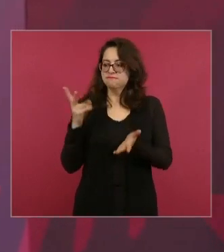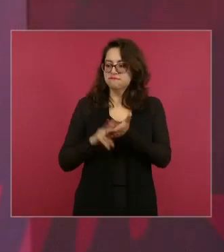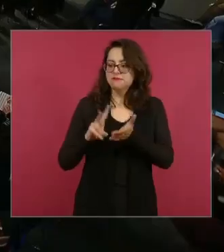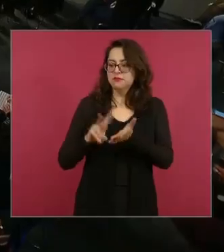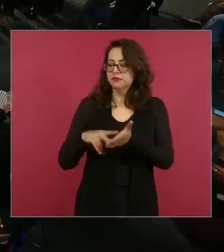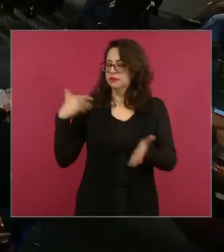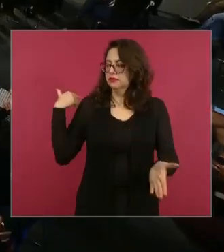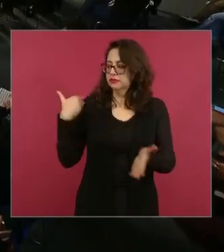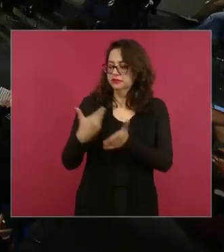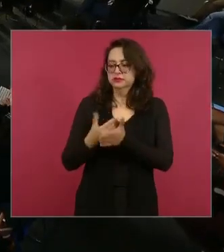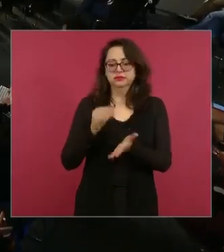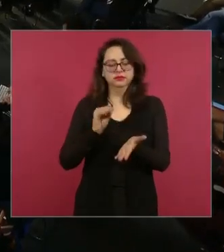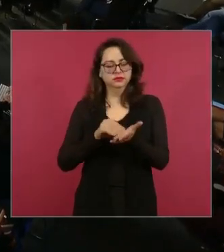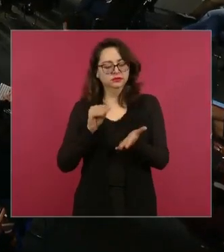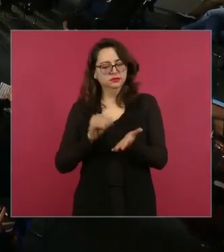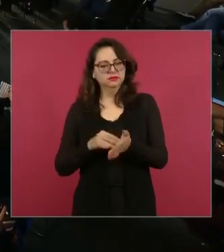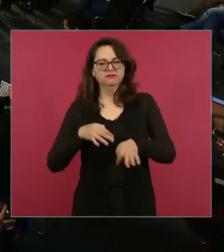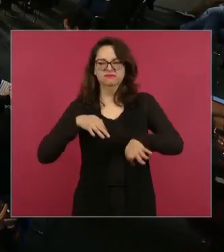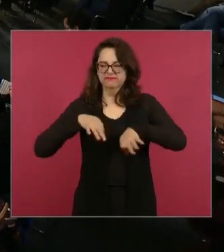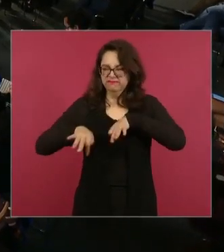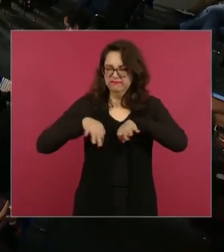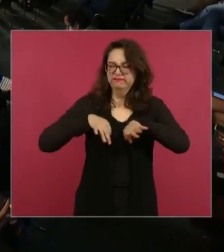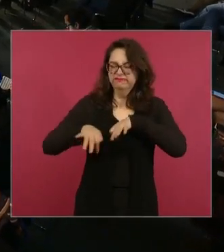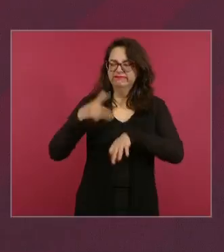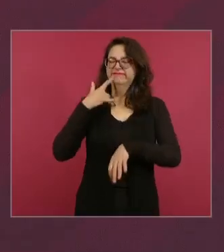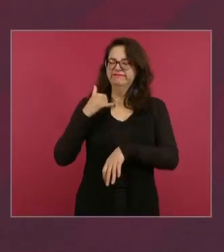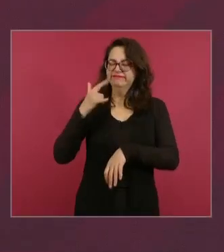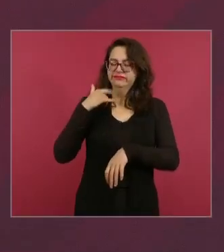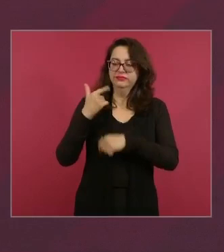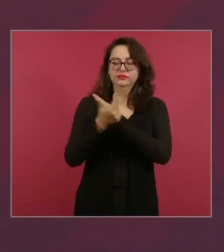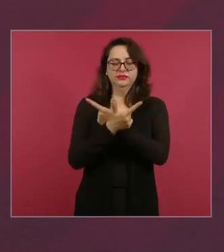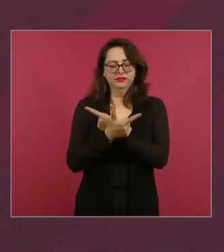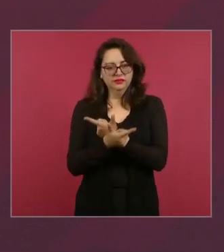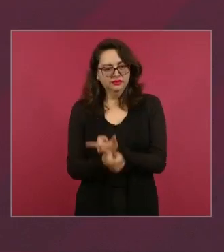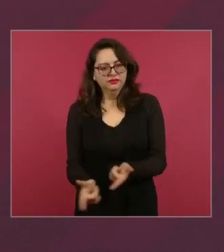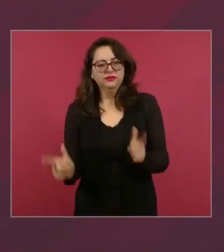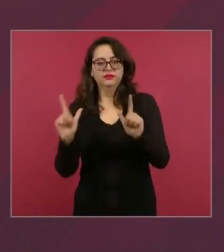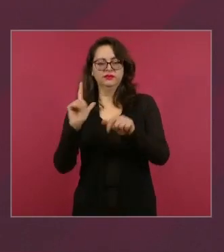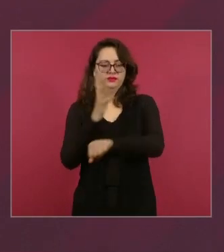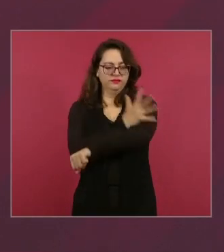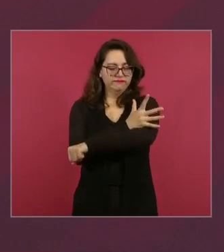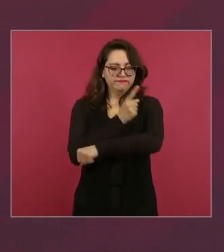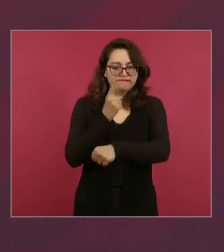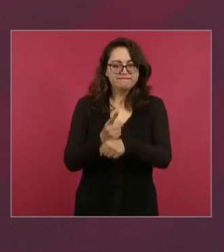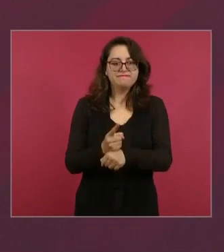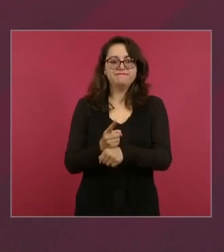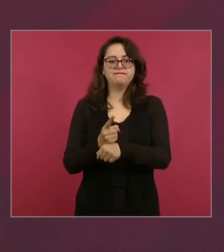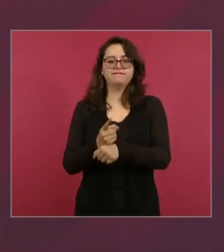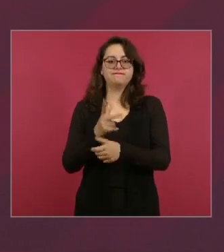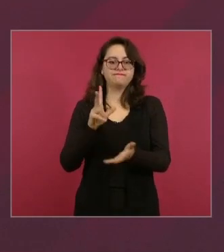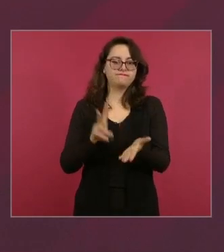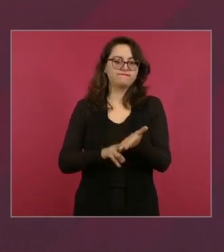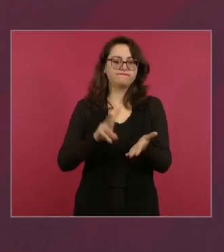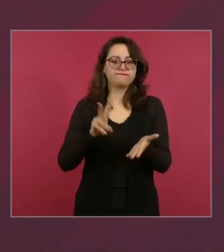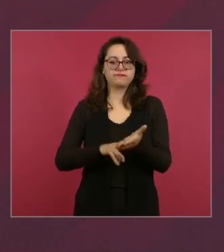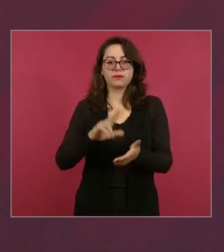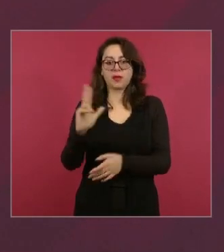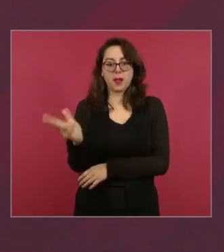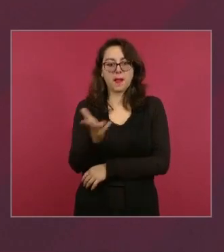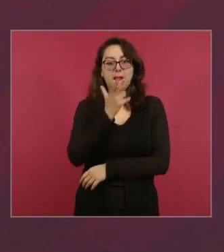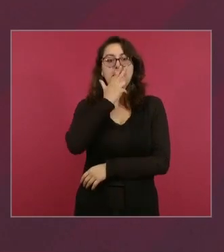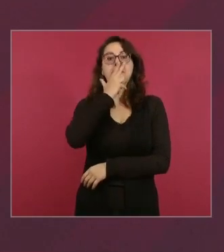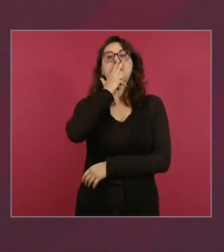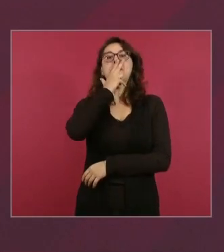es libre, es honesto, la mayor riqueza del México